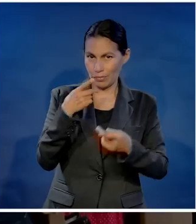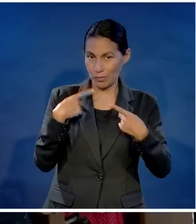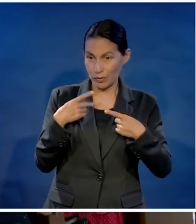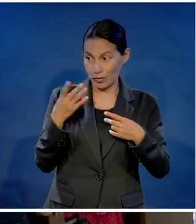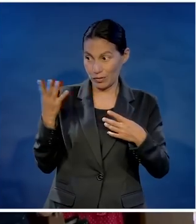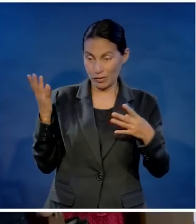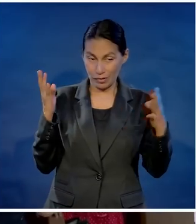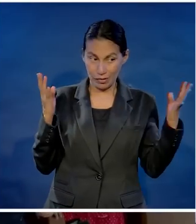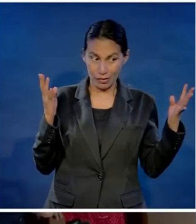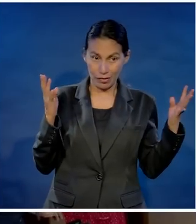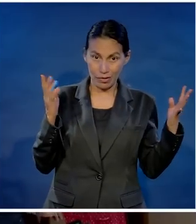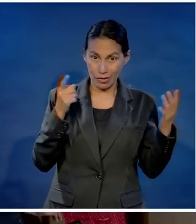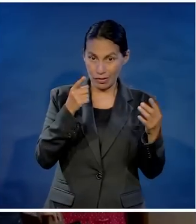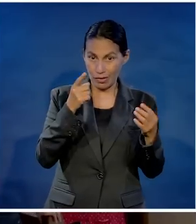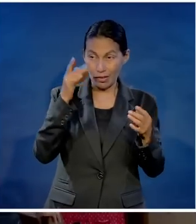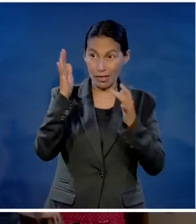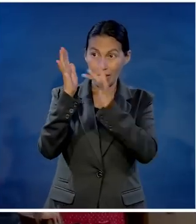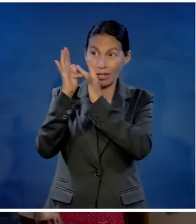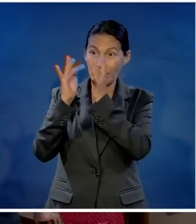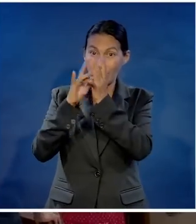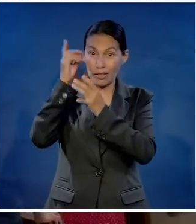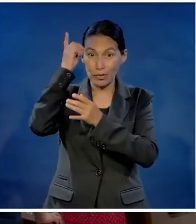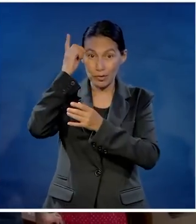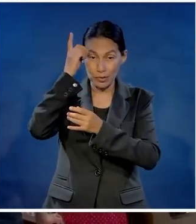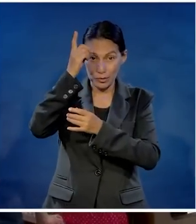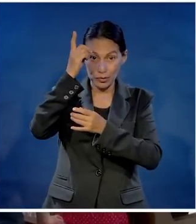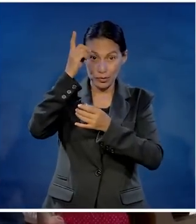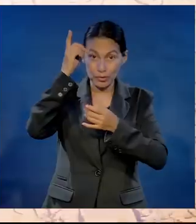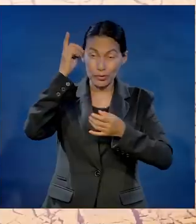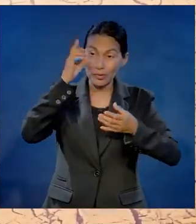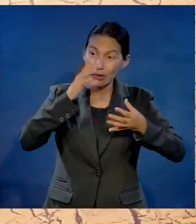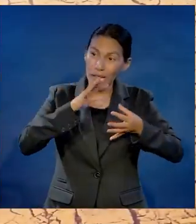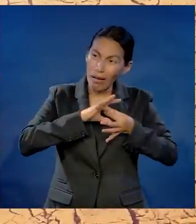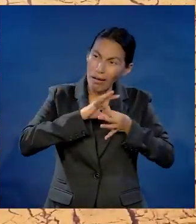lado antes de que se vaya llénate de Jesucristo